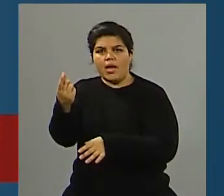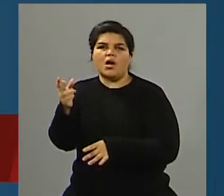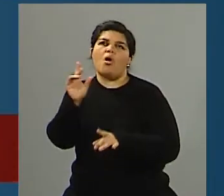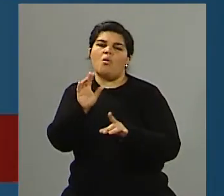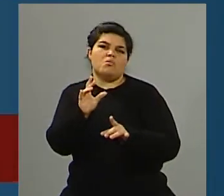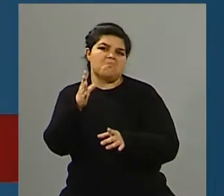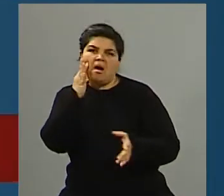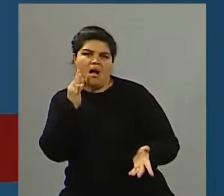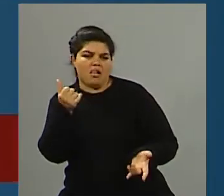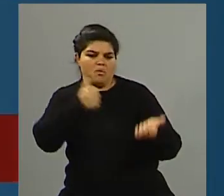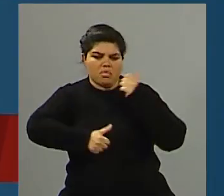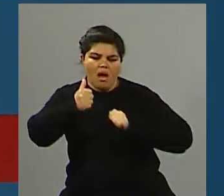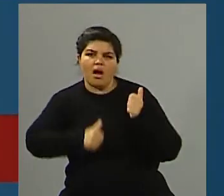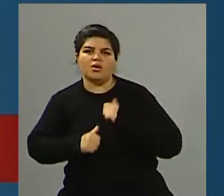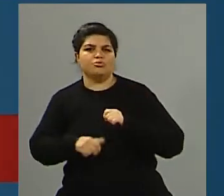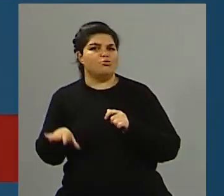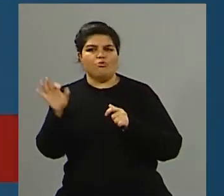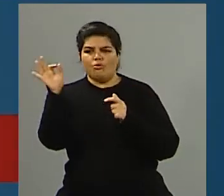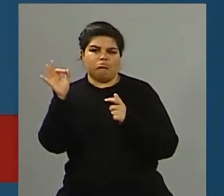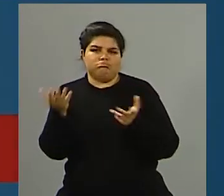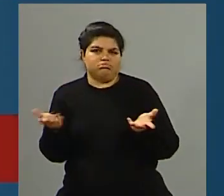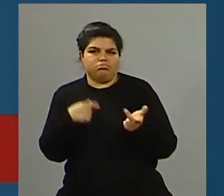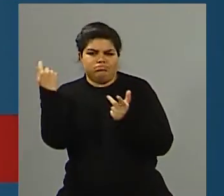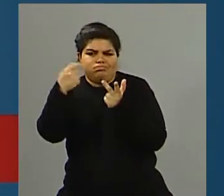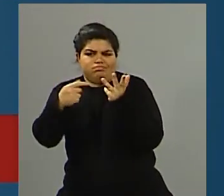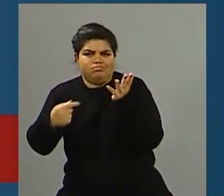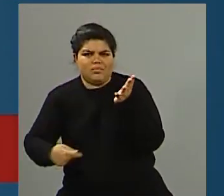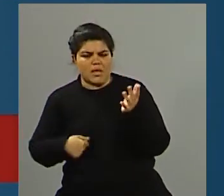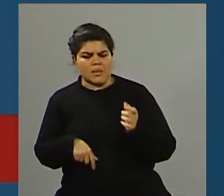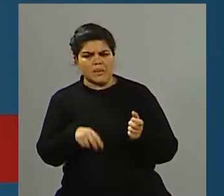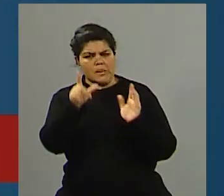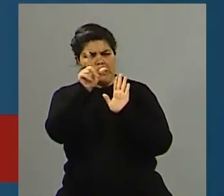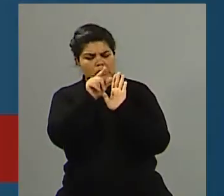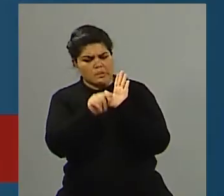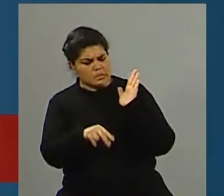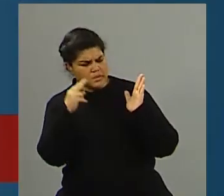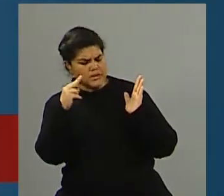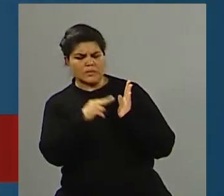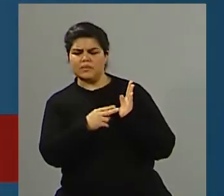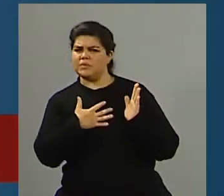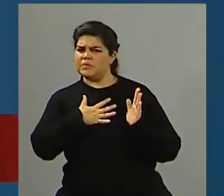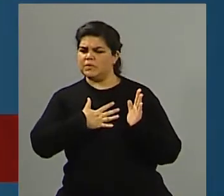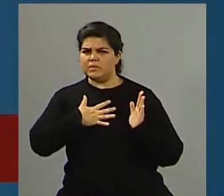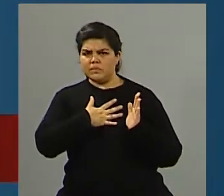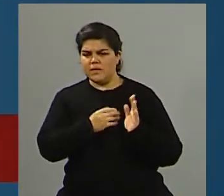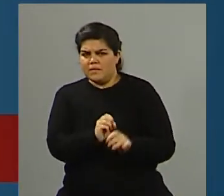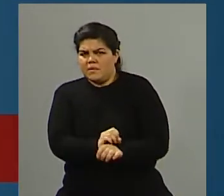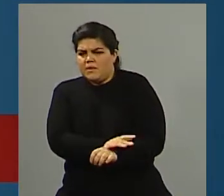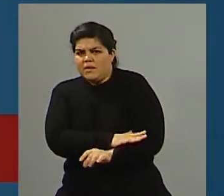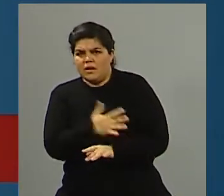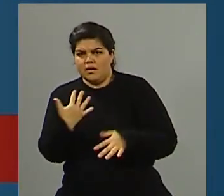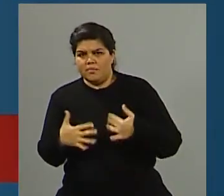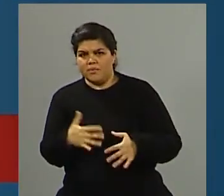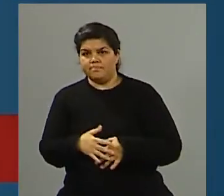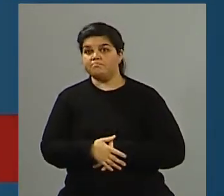Digo, si uno ve los números, son realmente terribles, ¿no? Sí, sí, bueno, yo conozco a varias personas, obviamente